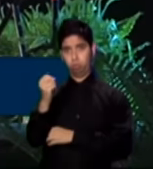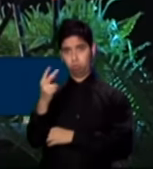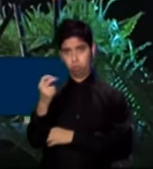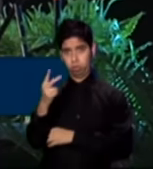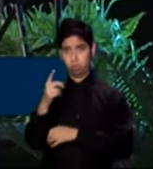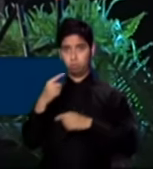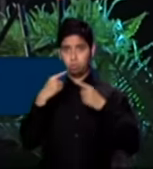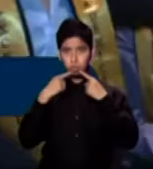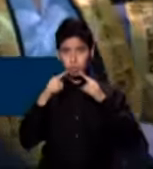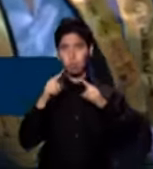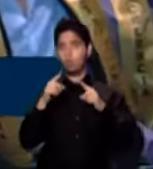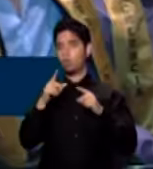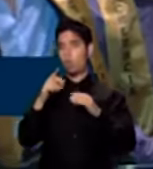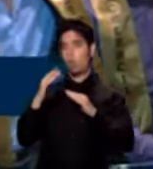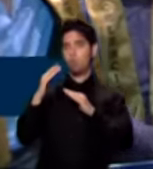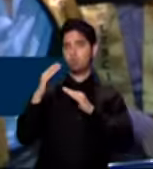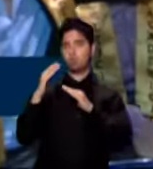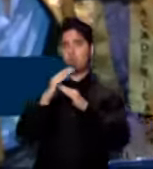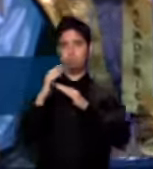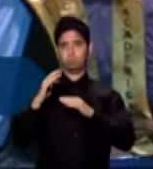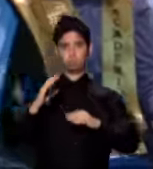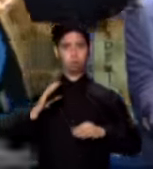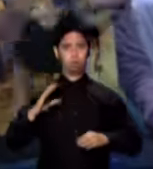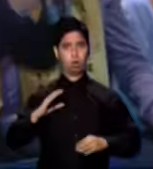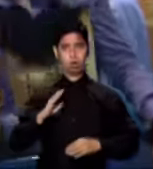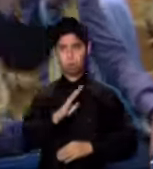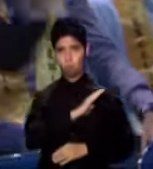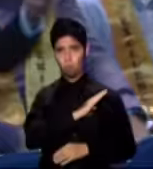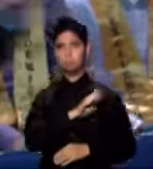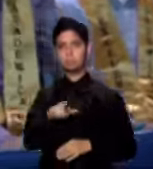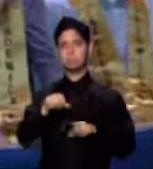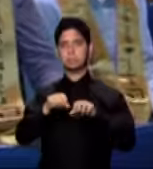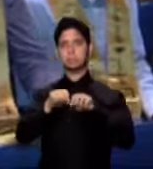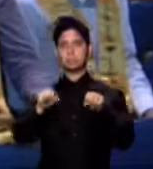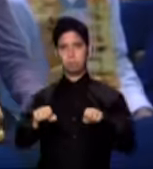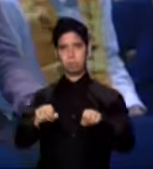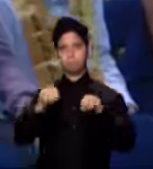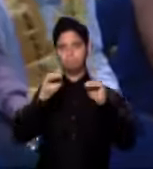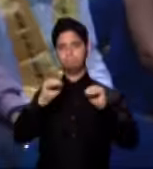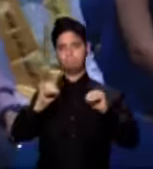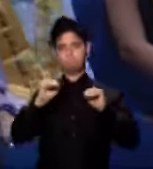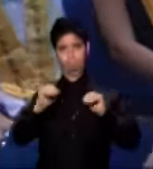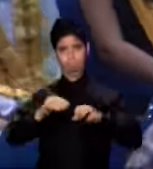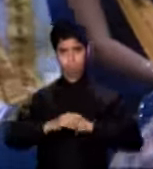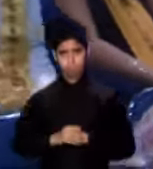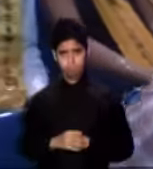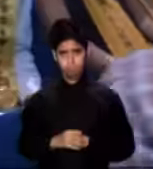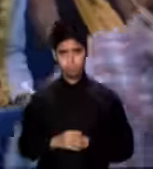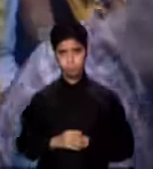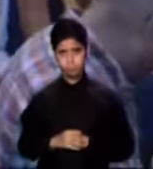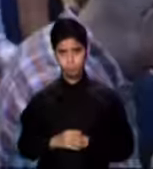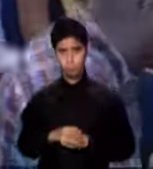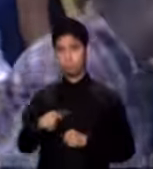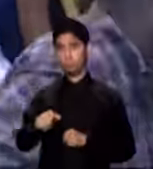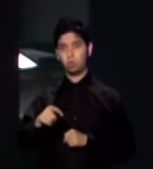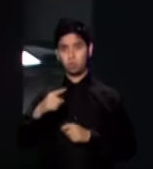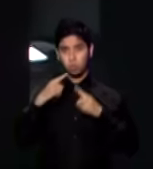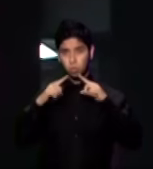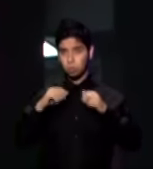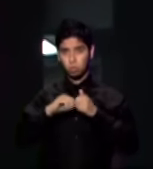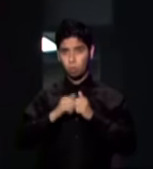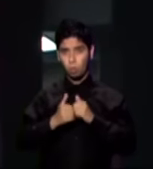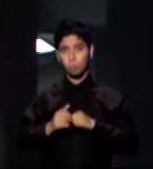las mejores puntuaciones del College Board en el sistema público de enseñanza. Este logro ha sido posible mediante la